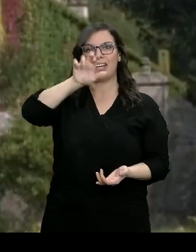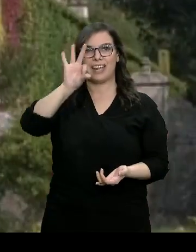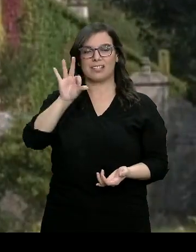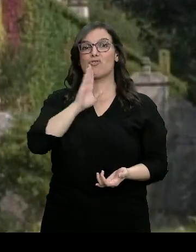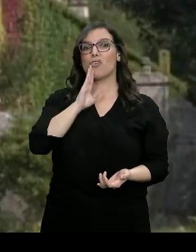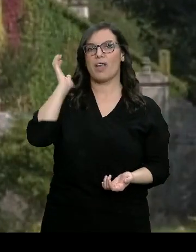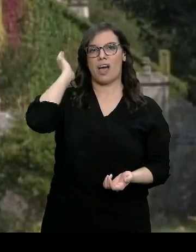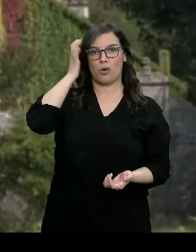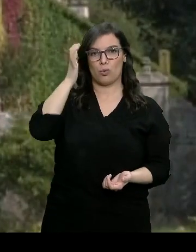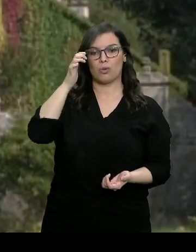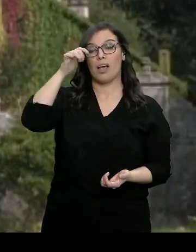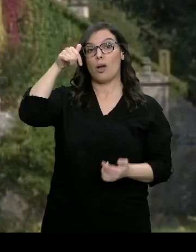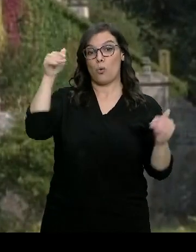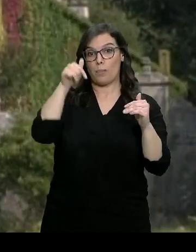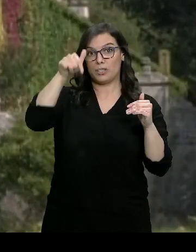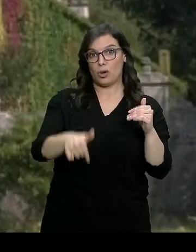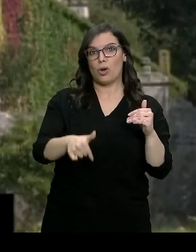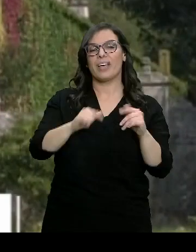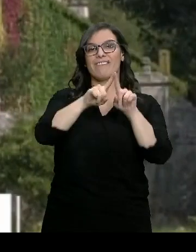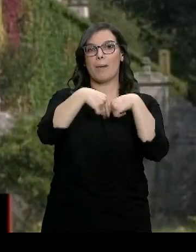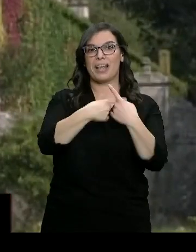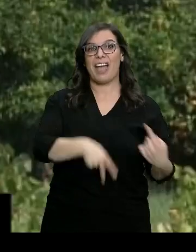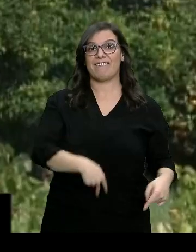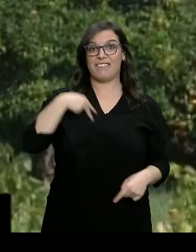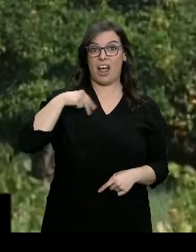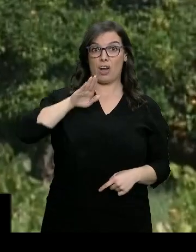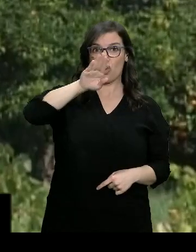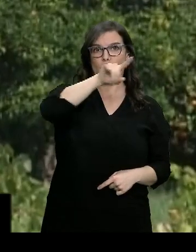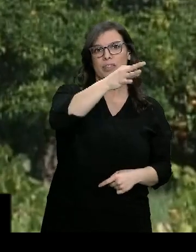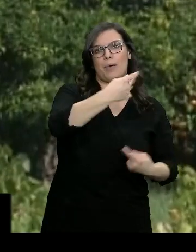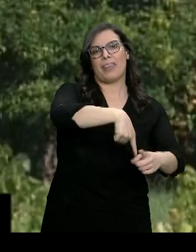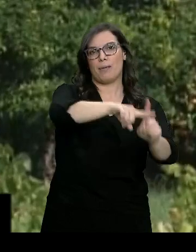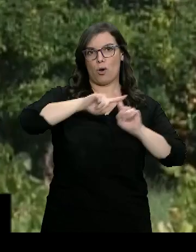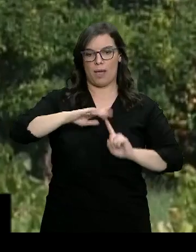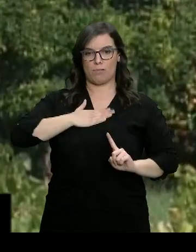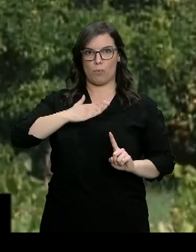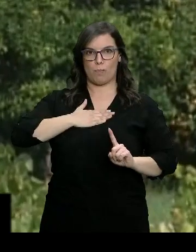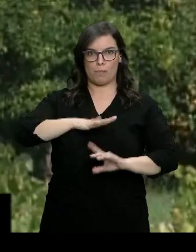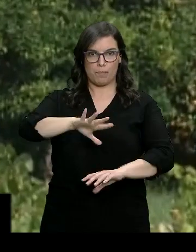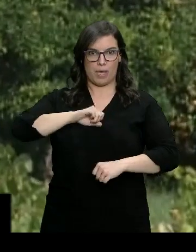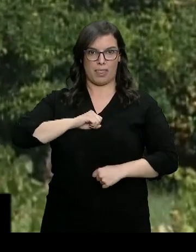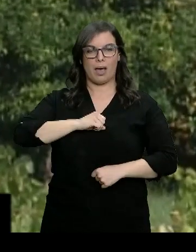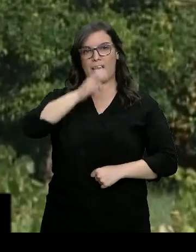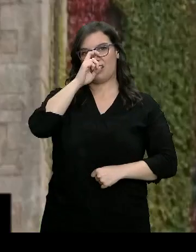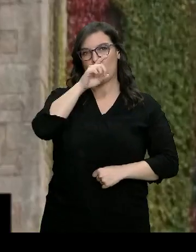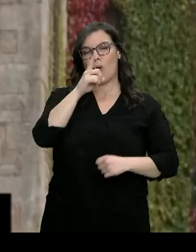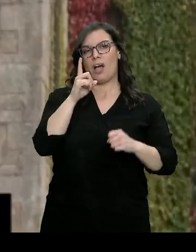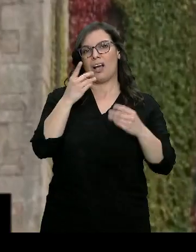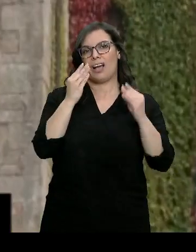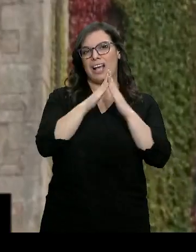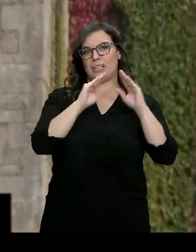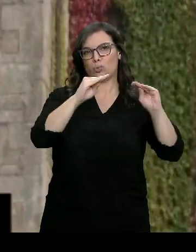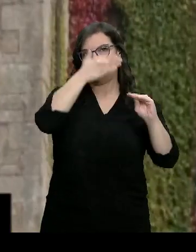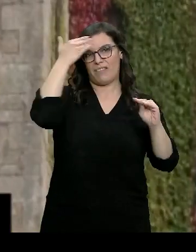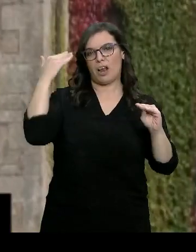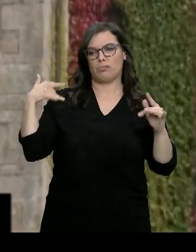marcada para que la familia Franco devuelva al patrimonio público la antigua residencia de verano del dictador, 82 años después. La